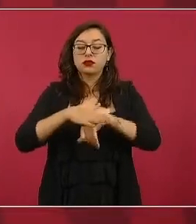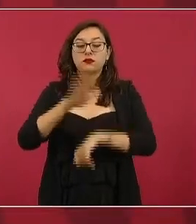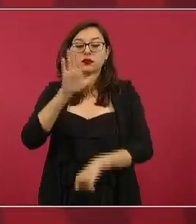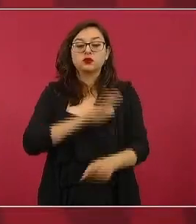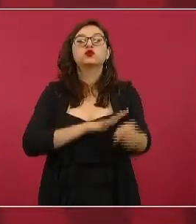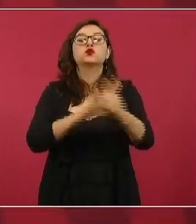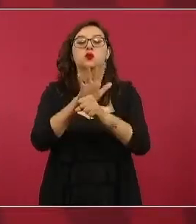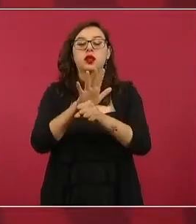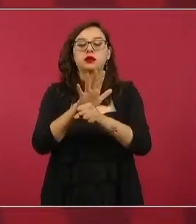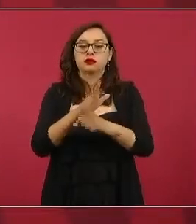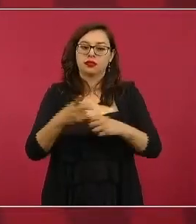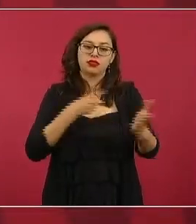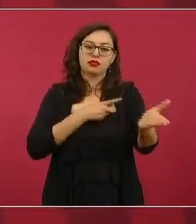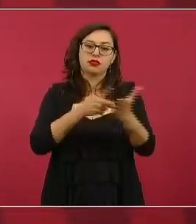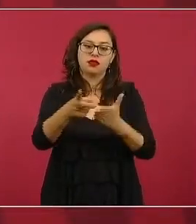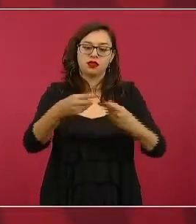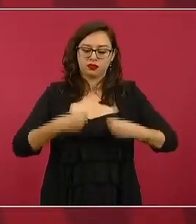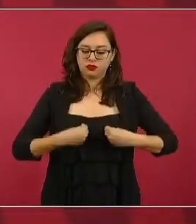y es mi convicción